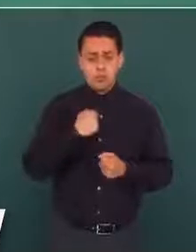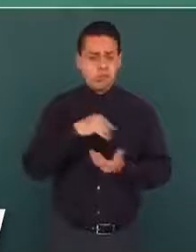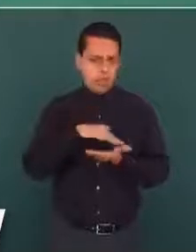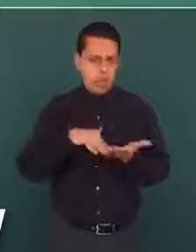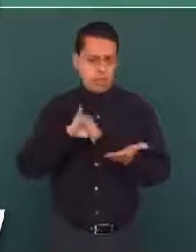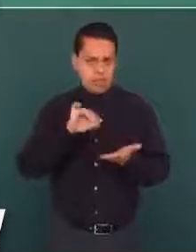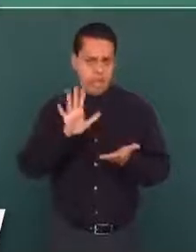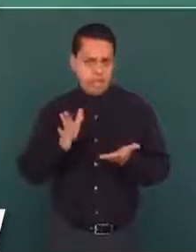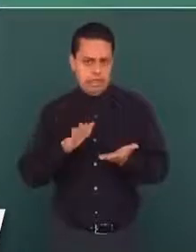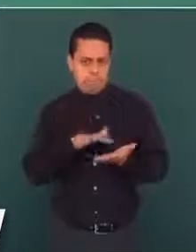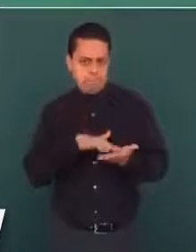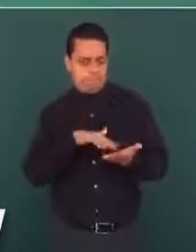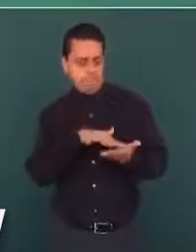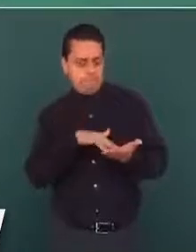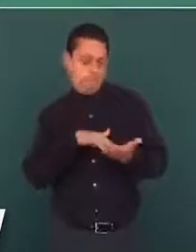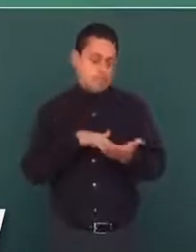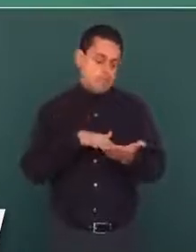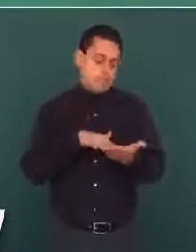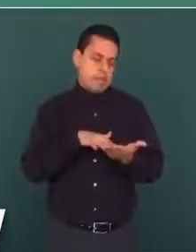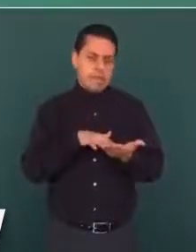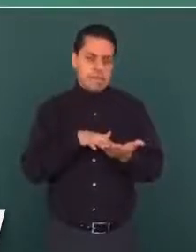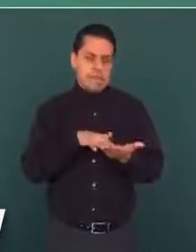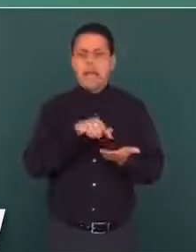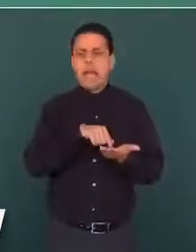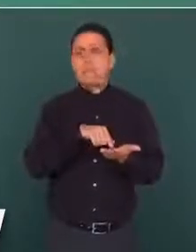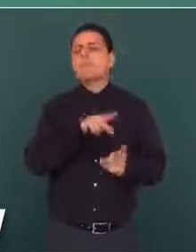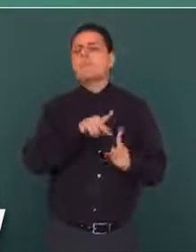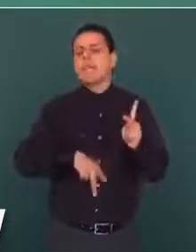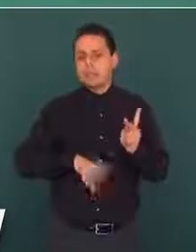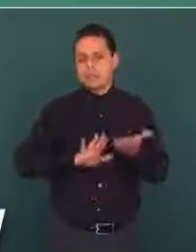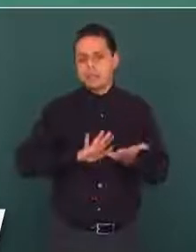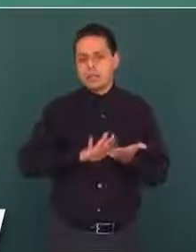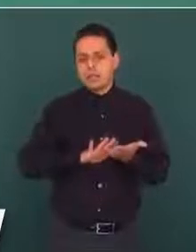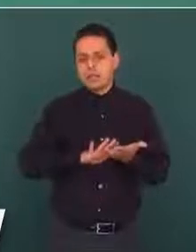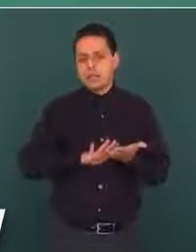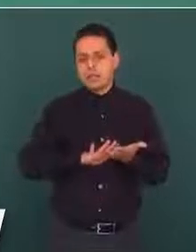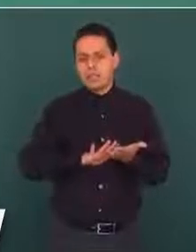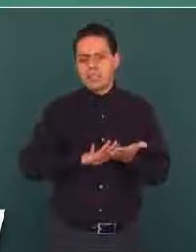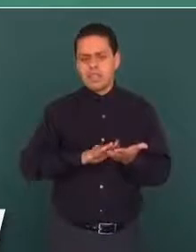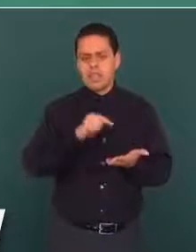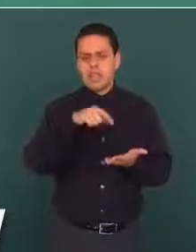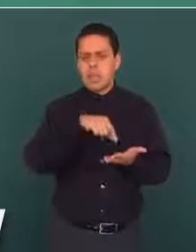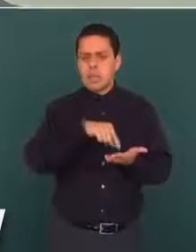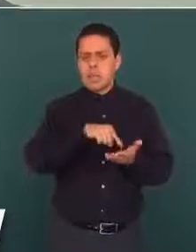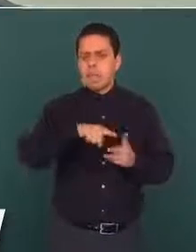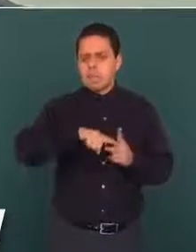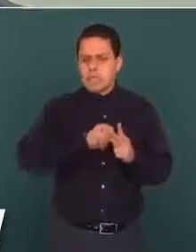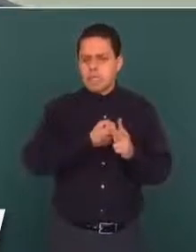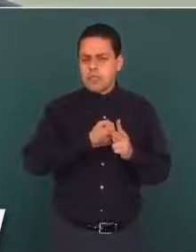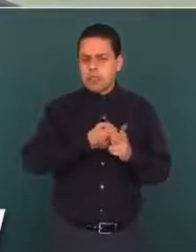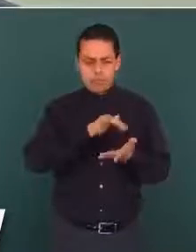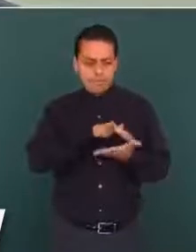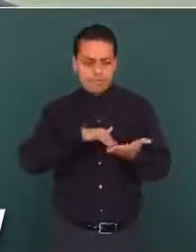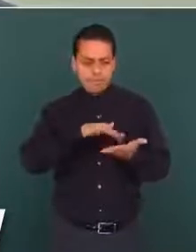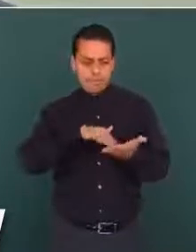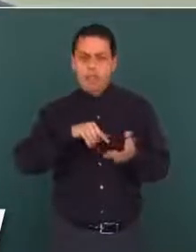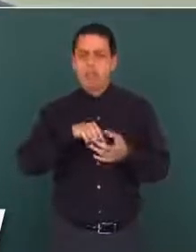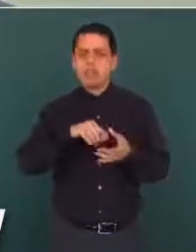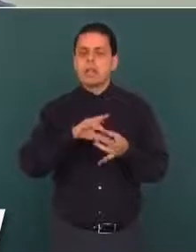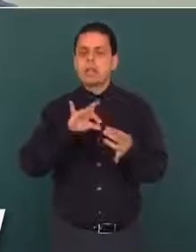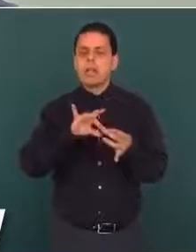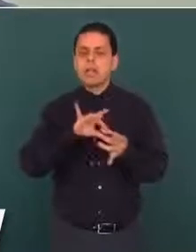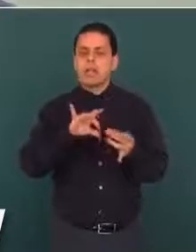leer, hasta ahí llegué, porque es de los primeros, del dinero